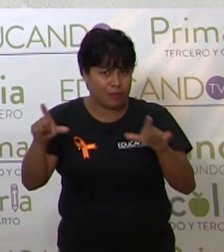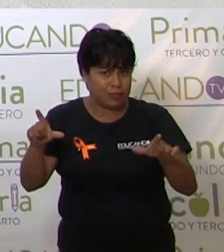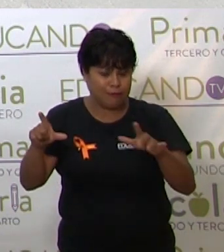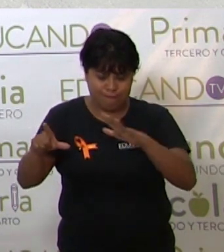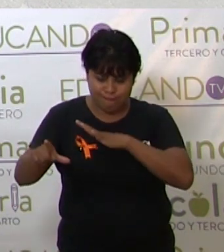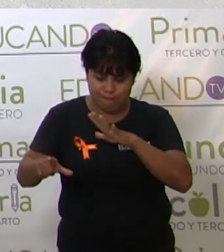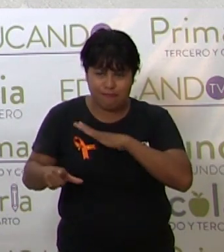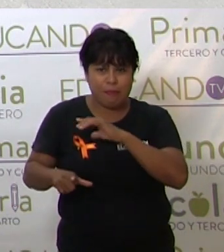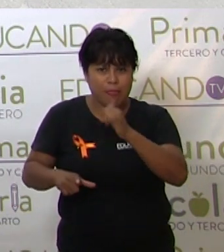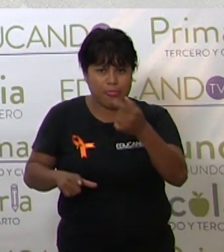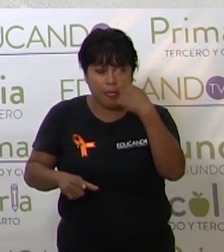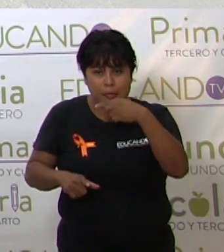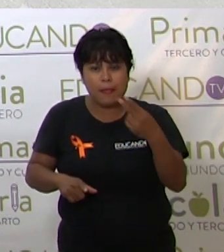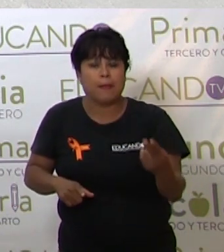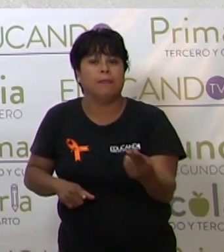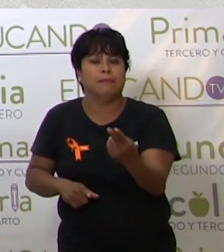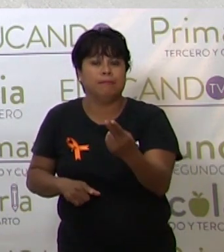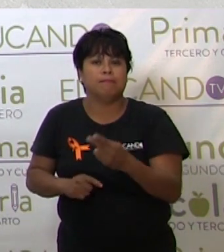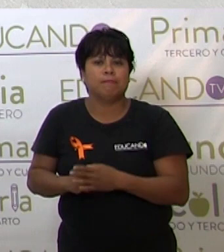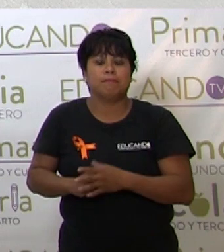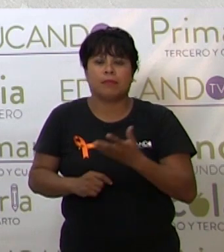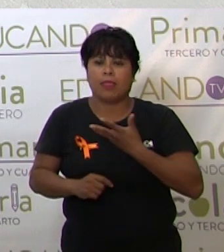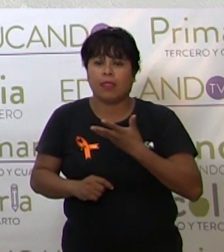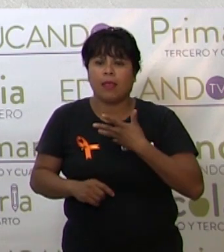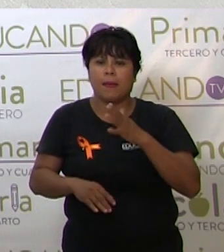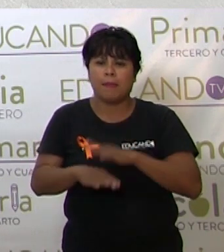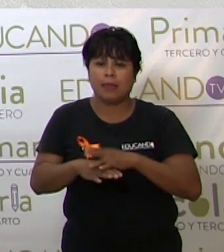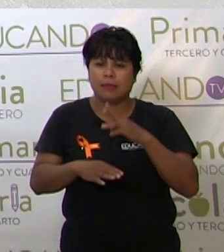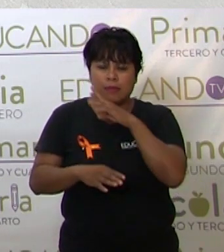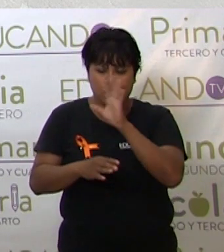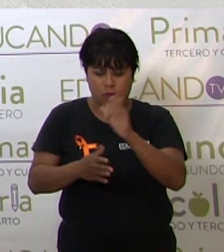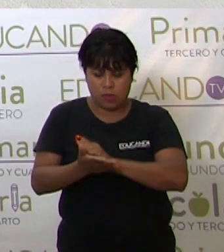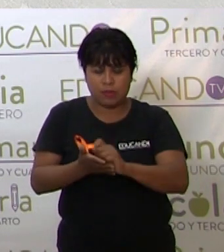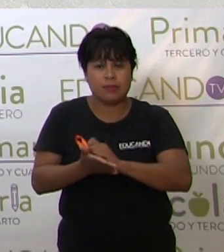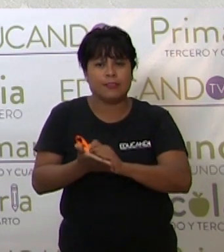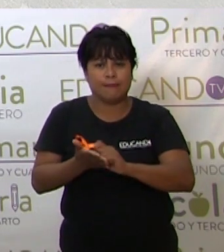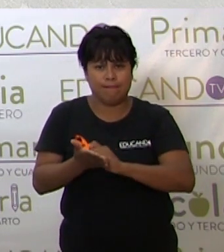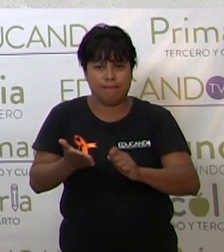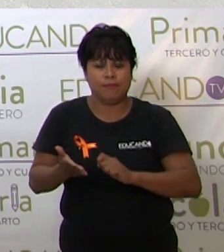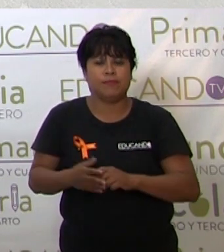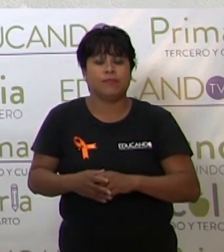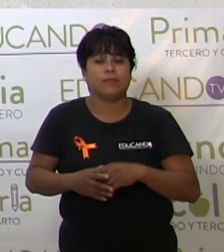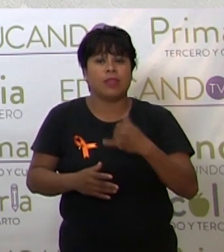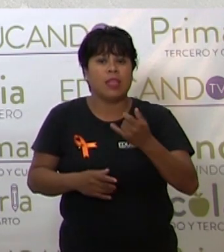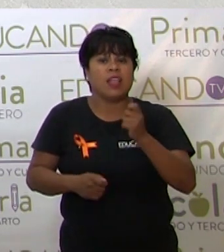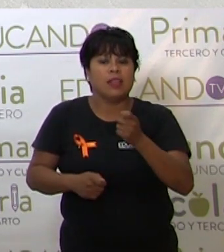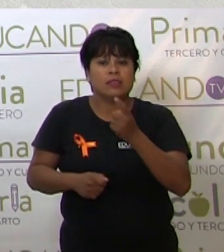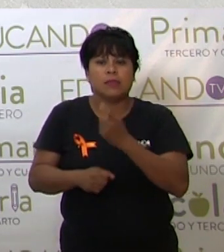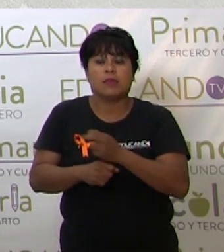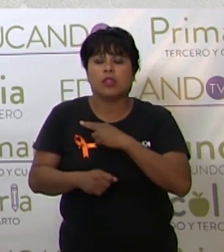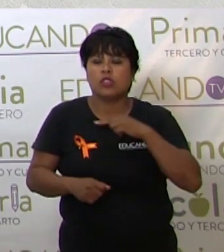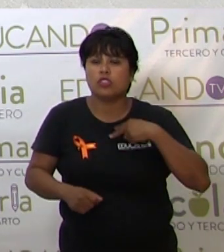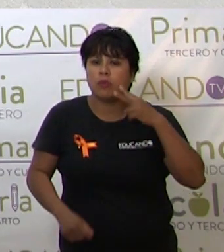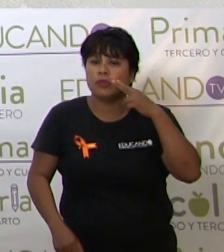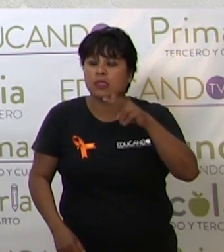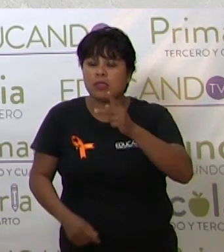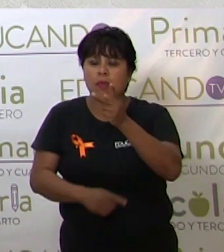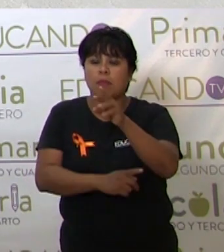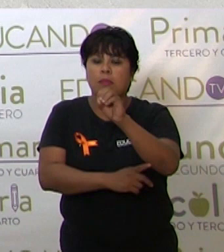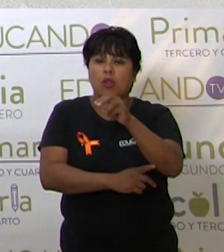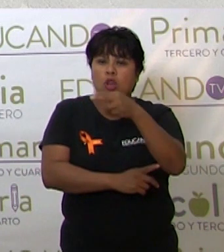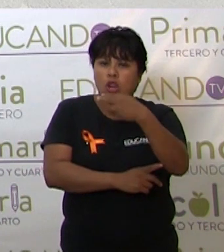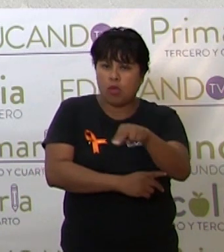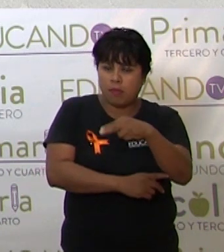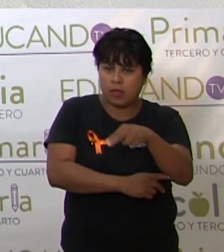para que ustedes tengan más habilidad al momento de escribir. Y lo primero que vamos a ver son los pronombres.